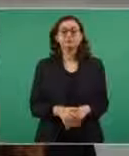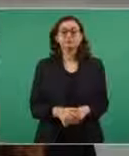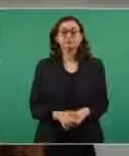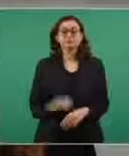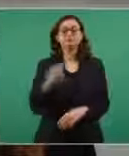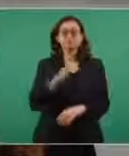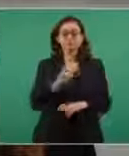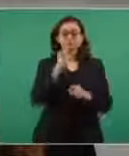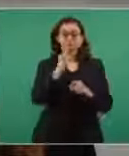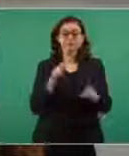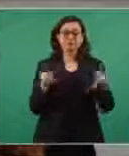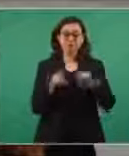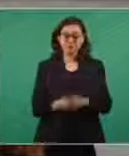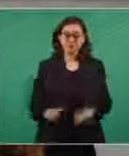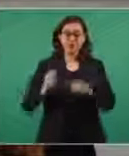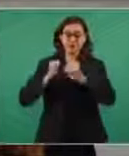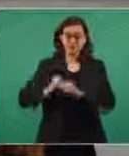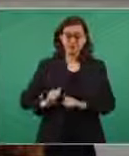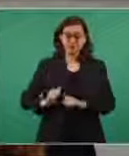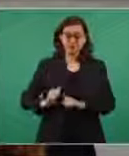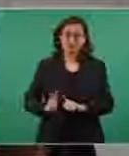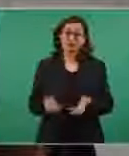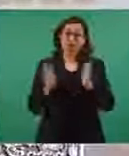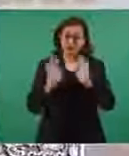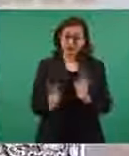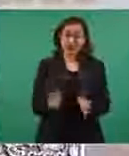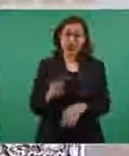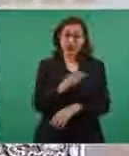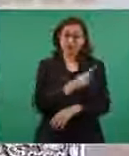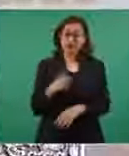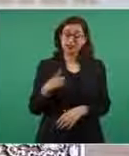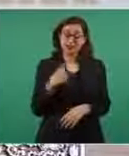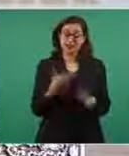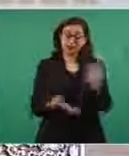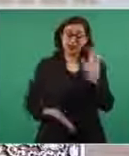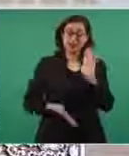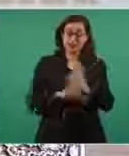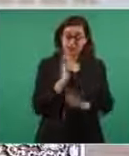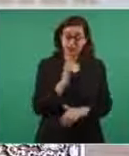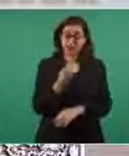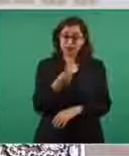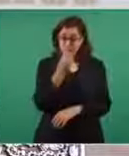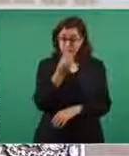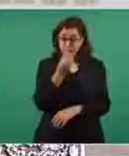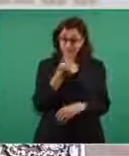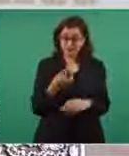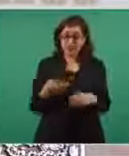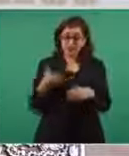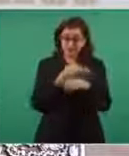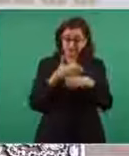tiene que irse a este tomar su café con leche